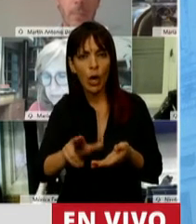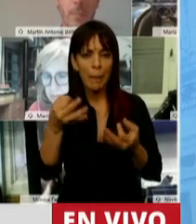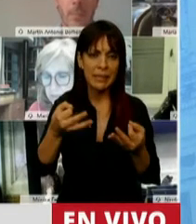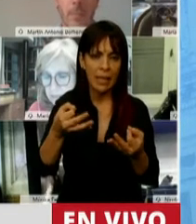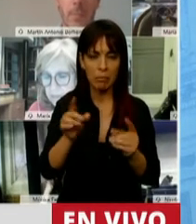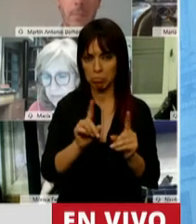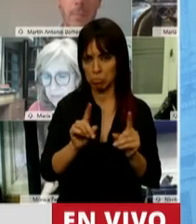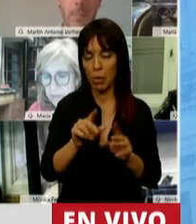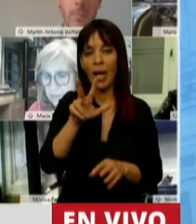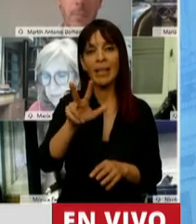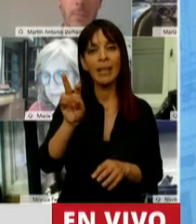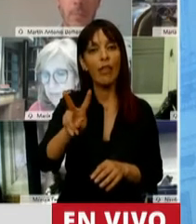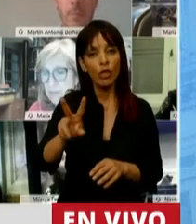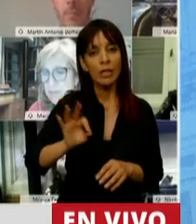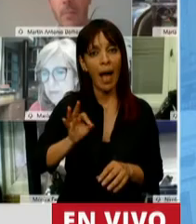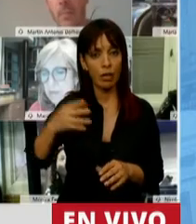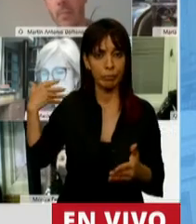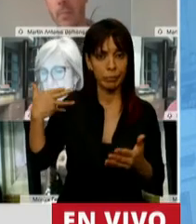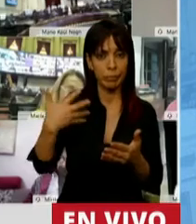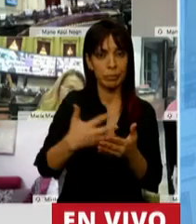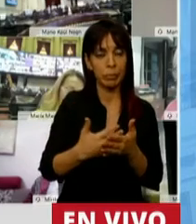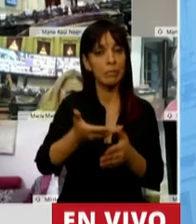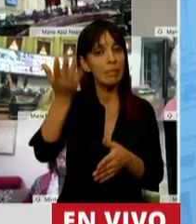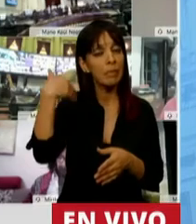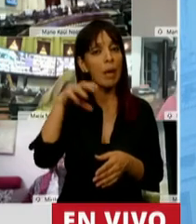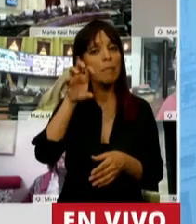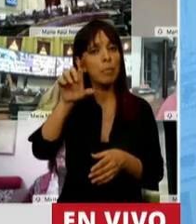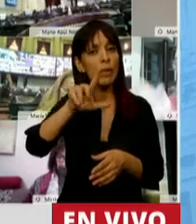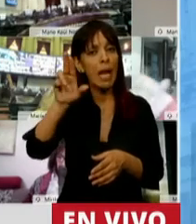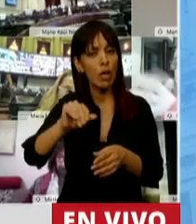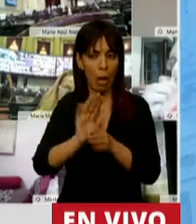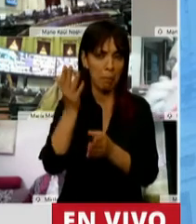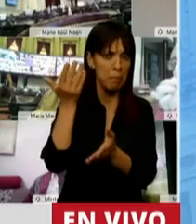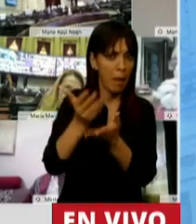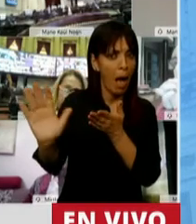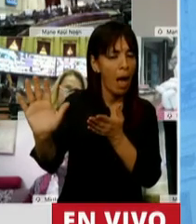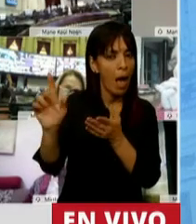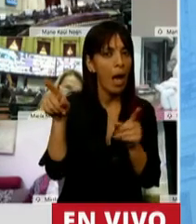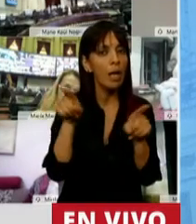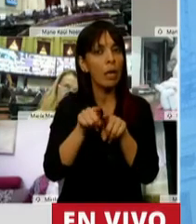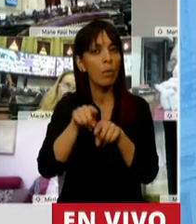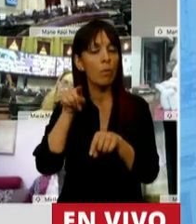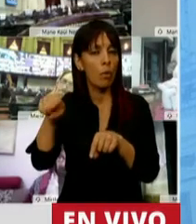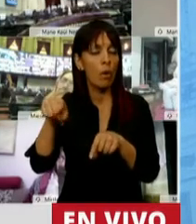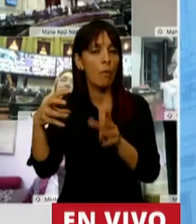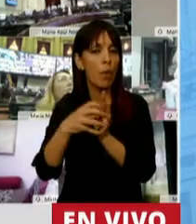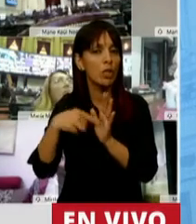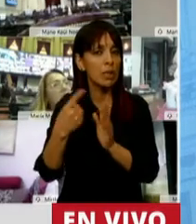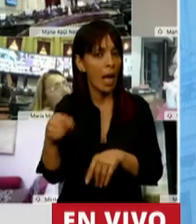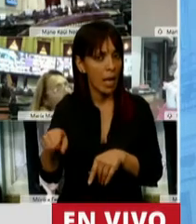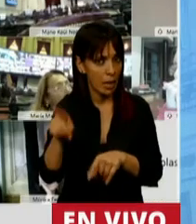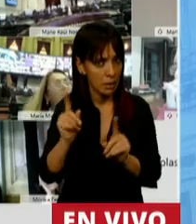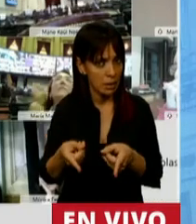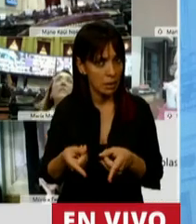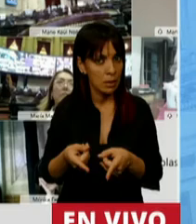32 años la provincia de La Rioja fue despojada desde el punto de coparticipación junto a la provincia de Buenos Aires. Y digo esto